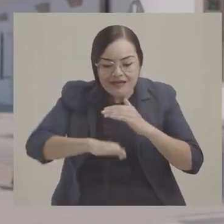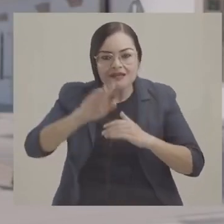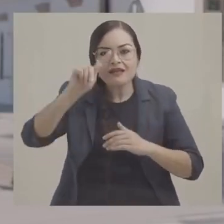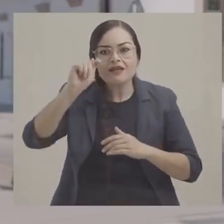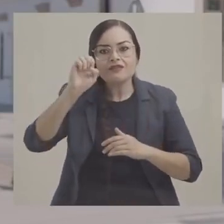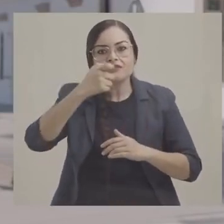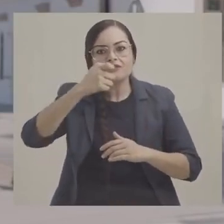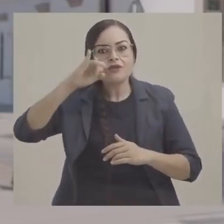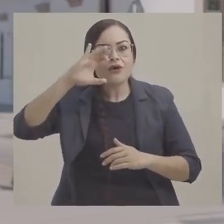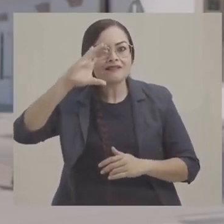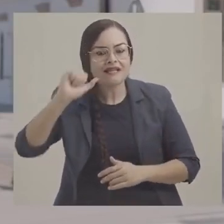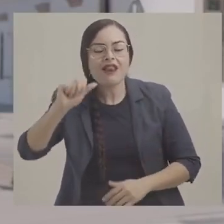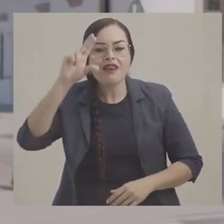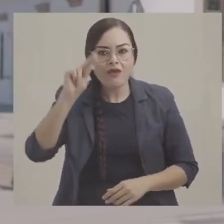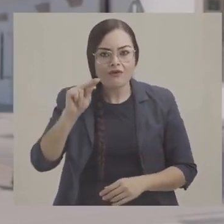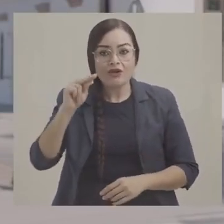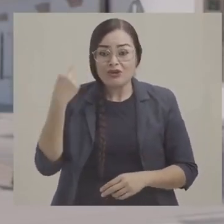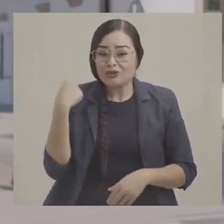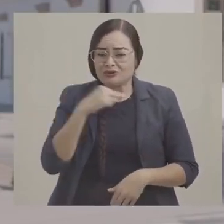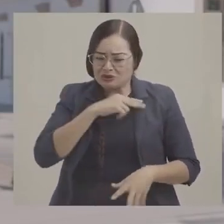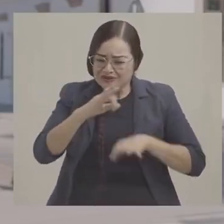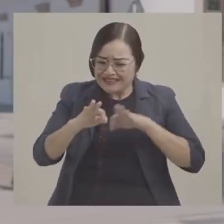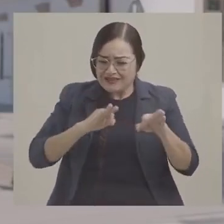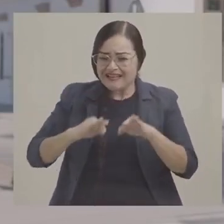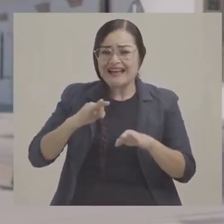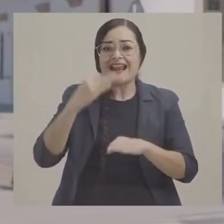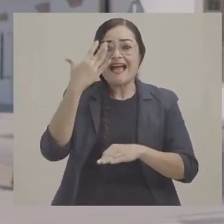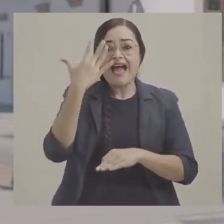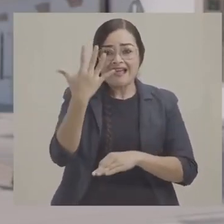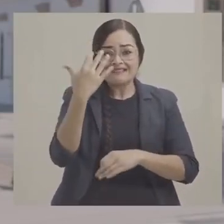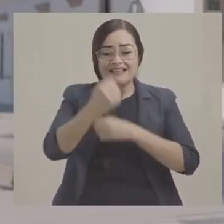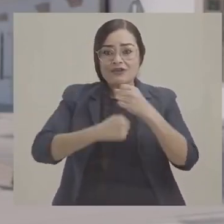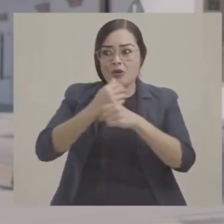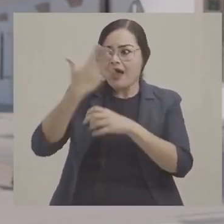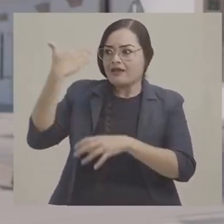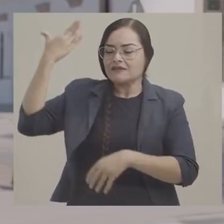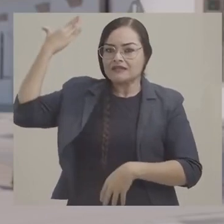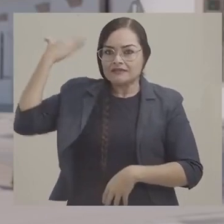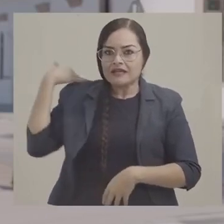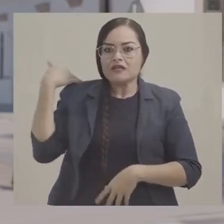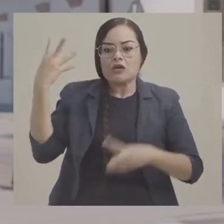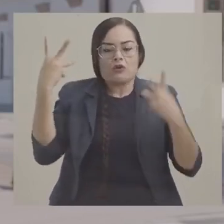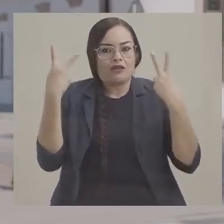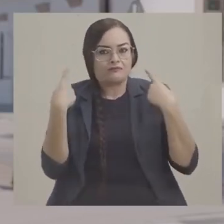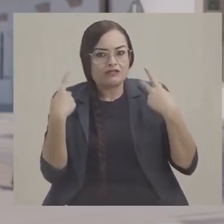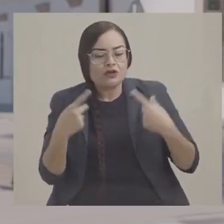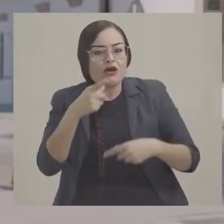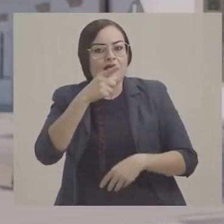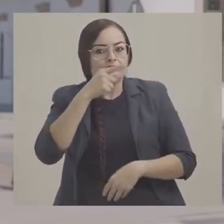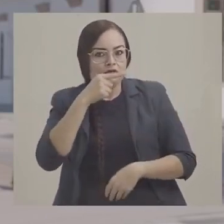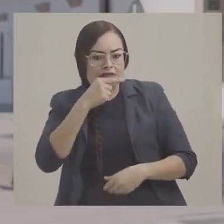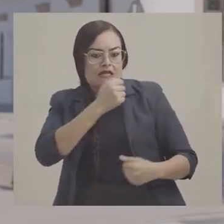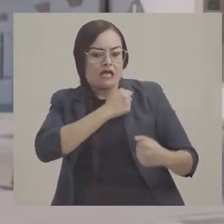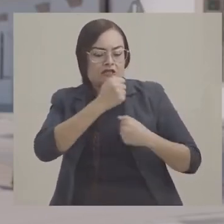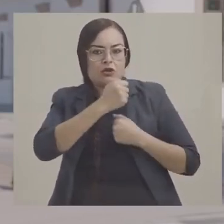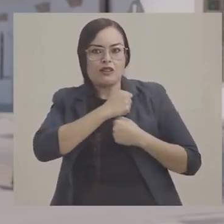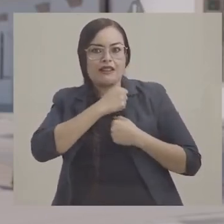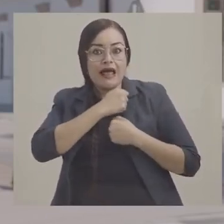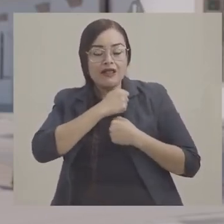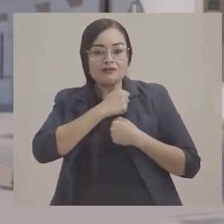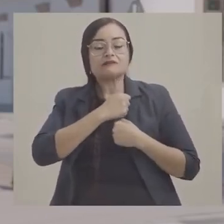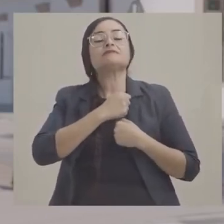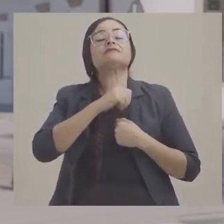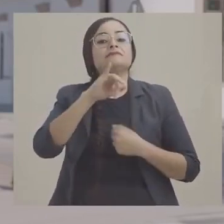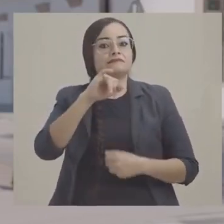El trabajo que hemos venido realizando desde hace más de cinco años con la sociedad civil, con las Fuerzas Armadas y cuerpos policiales en materia